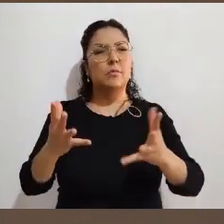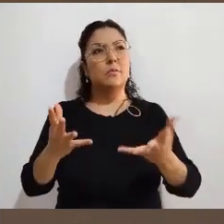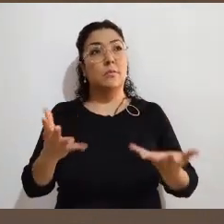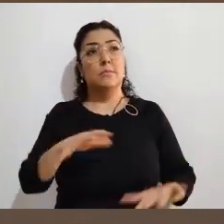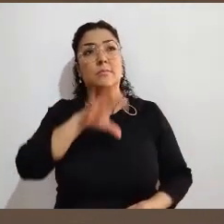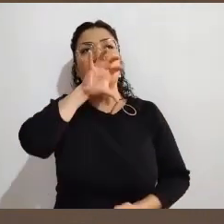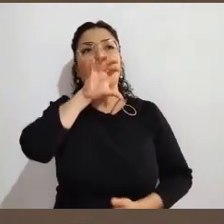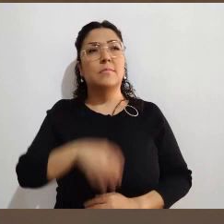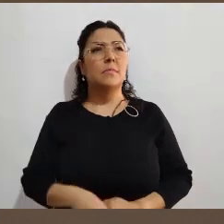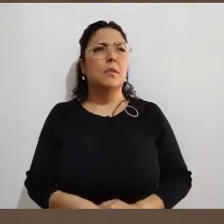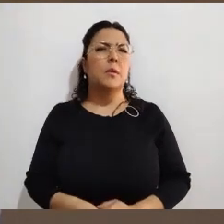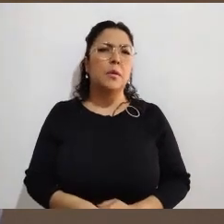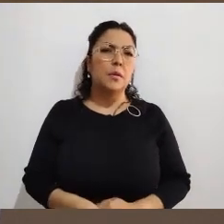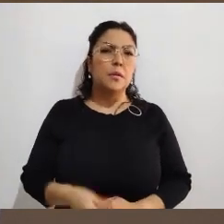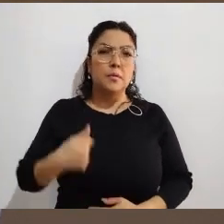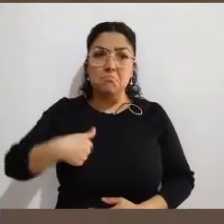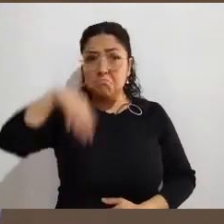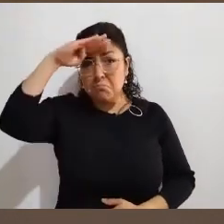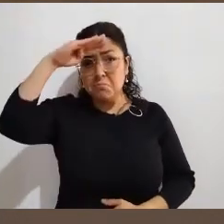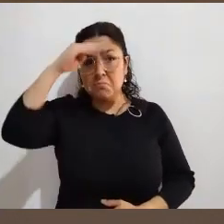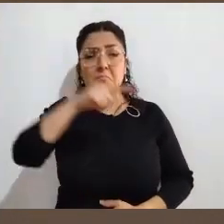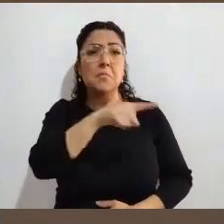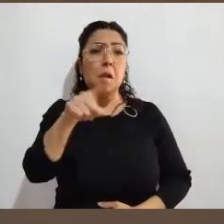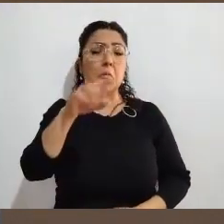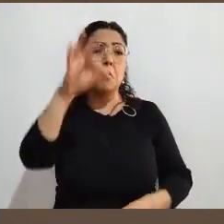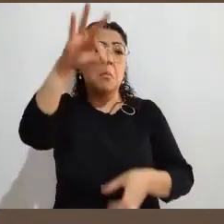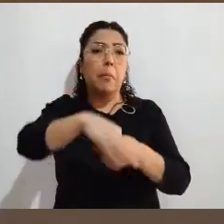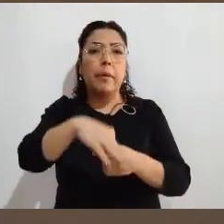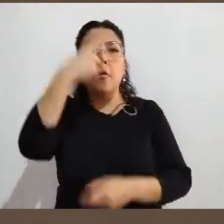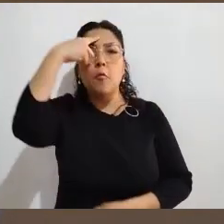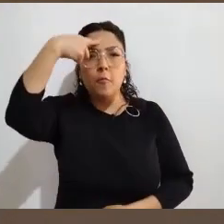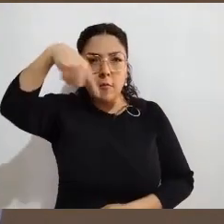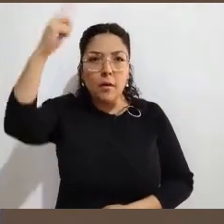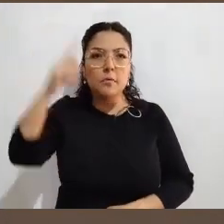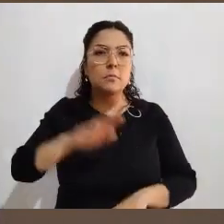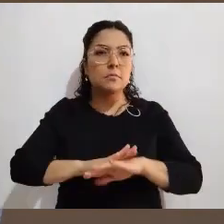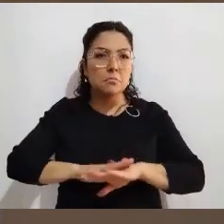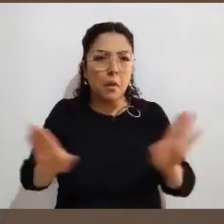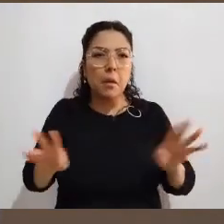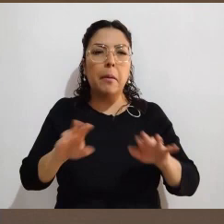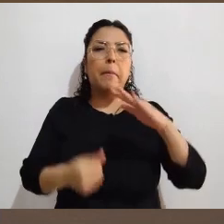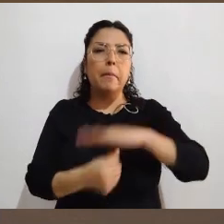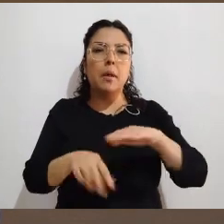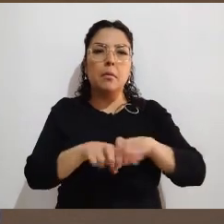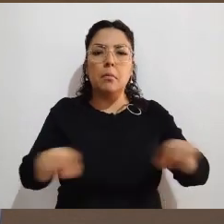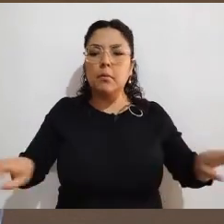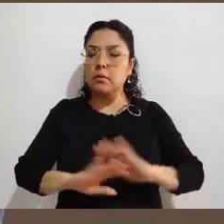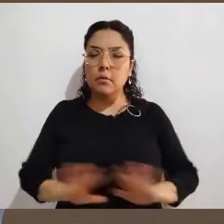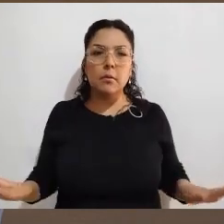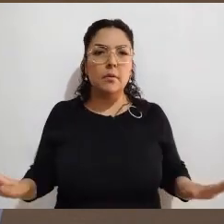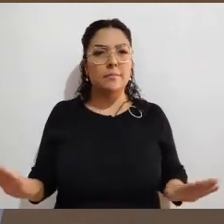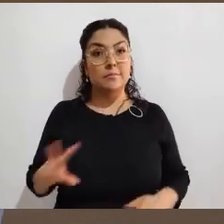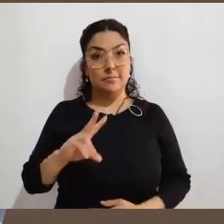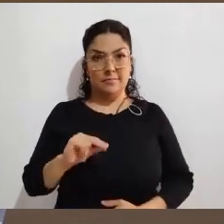boleta en la urna. Yo pensaba que era muy sencillo, que ahí se ponían de acuerdo dos, tres, organizaban la mesa y ya, y se dan